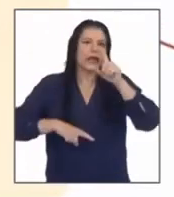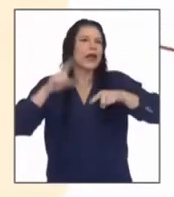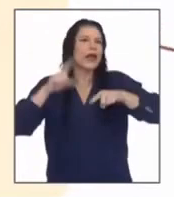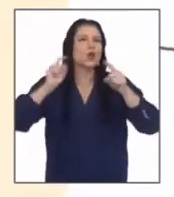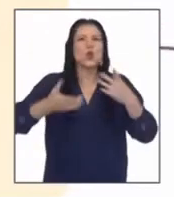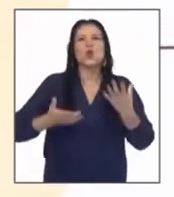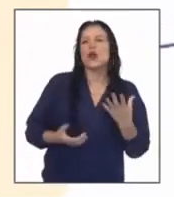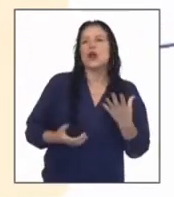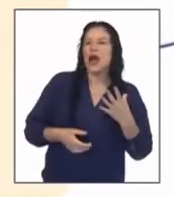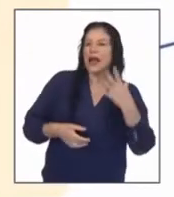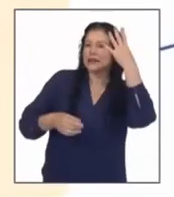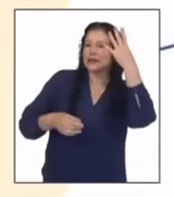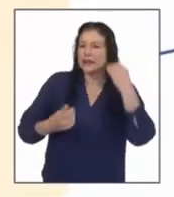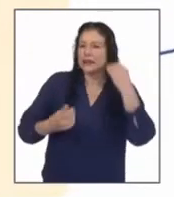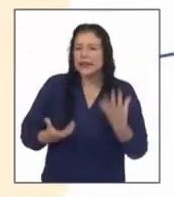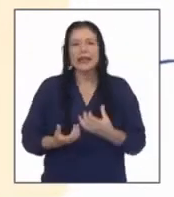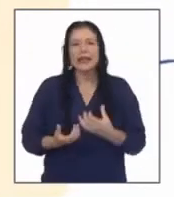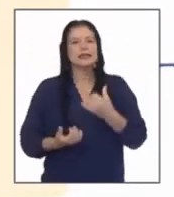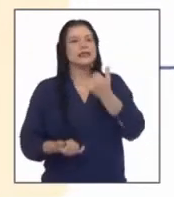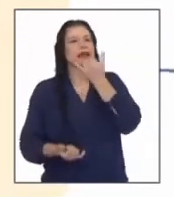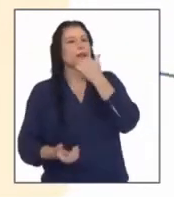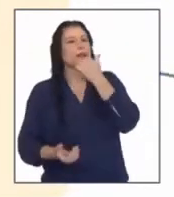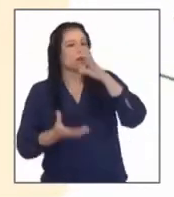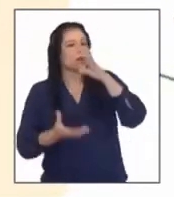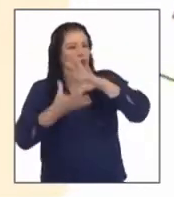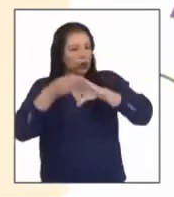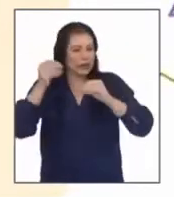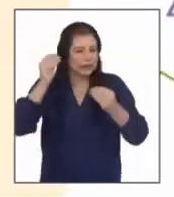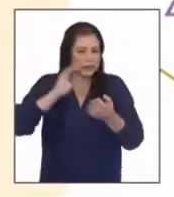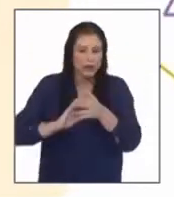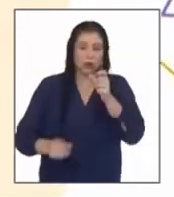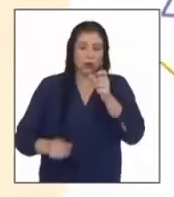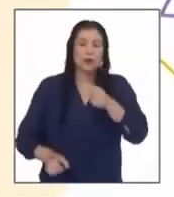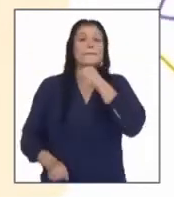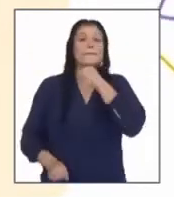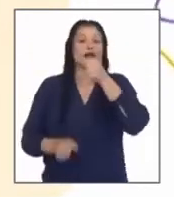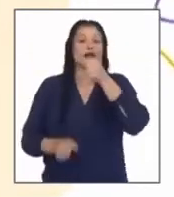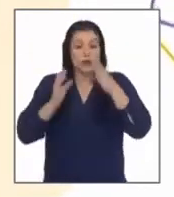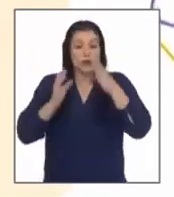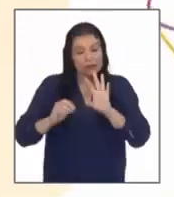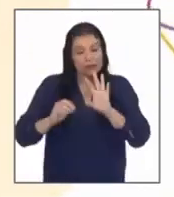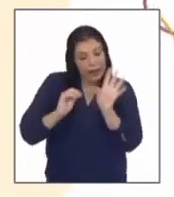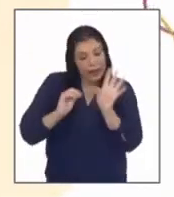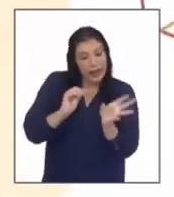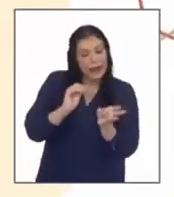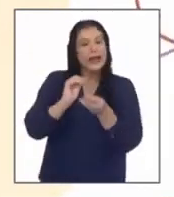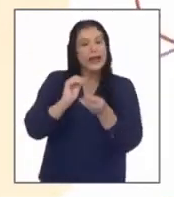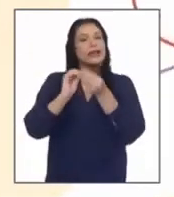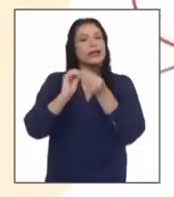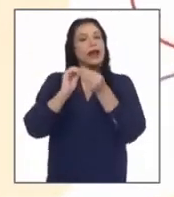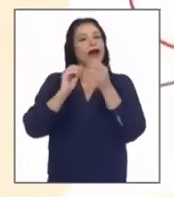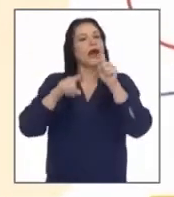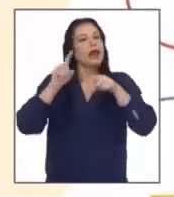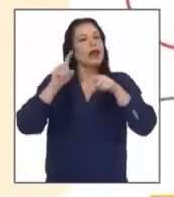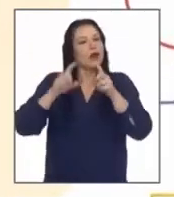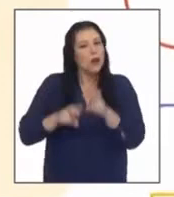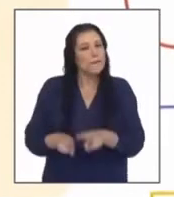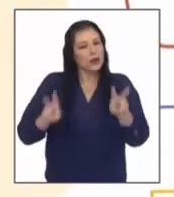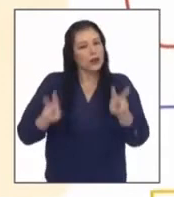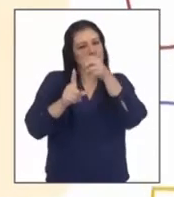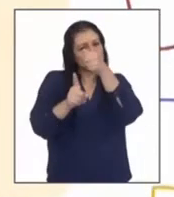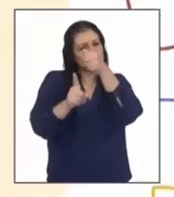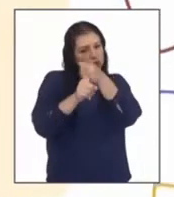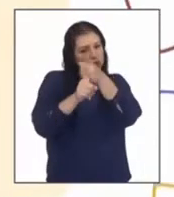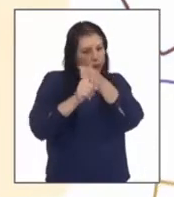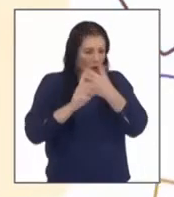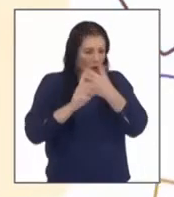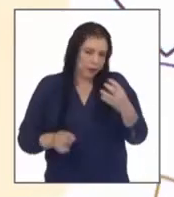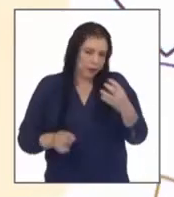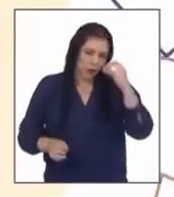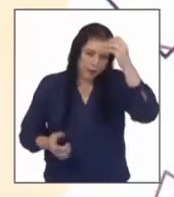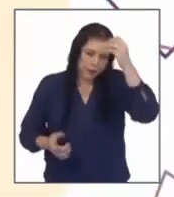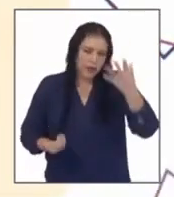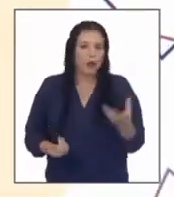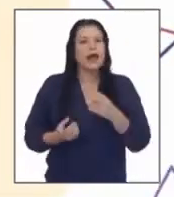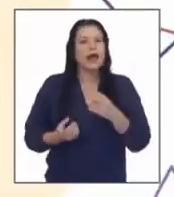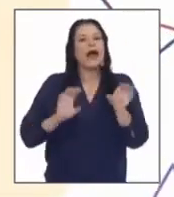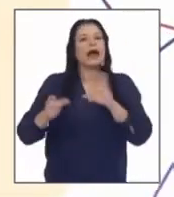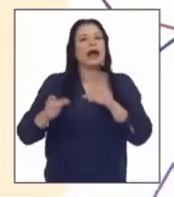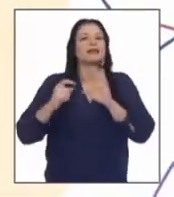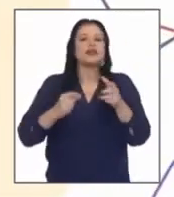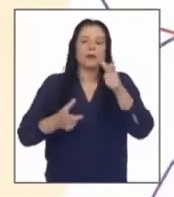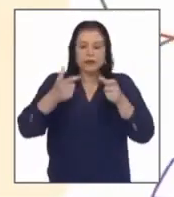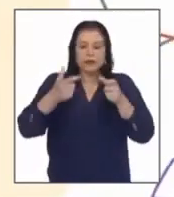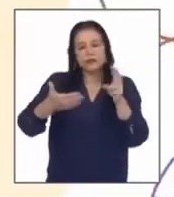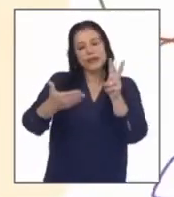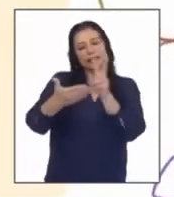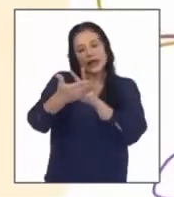acontecimiento a la que él o la periodista añade una valoración subjetiva recreando para el